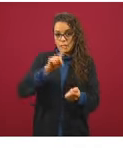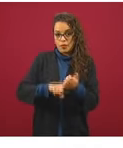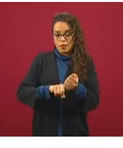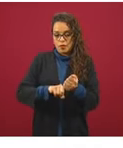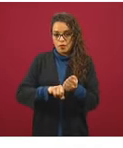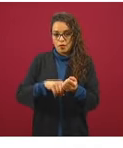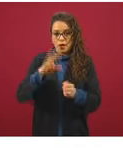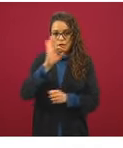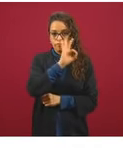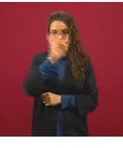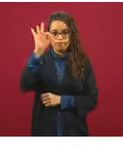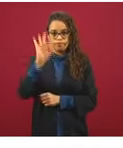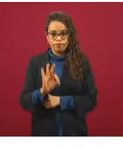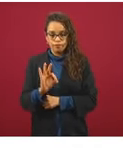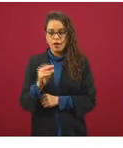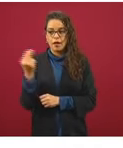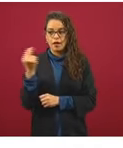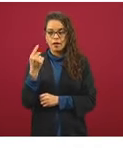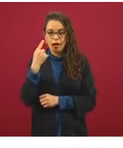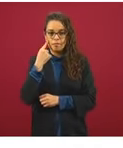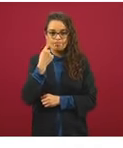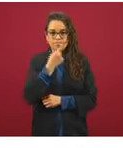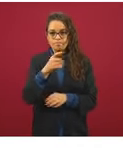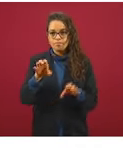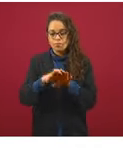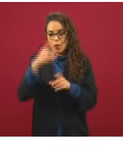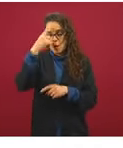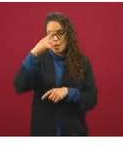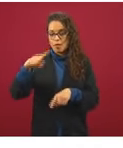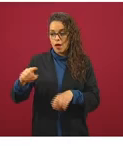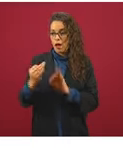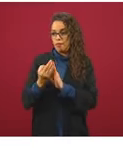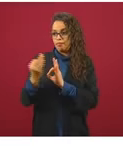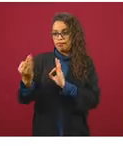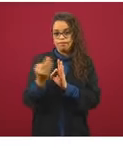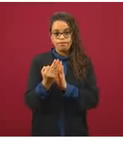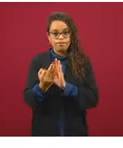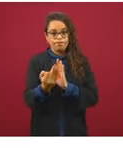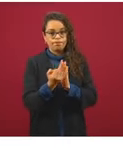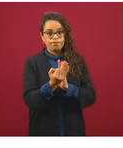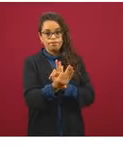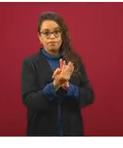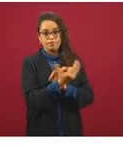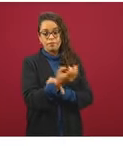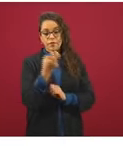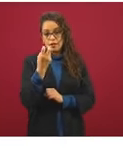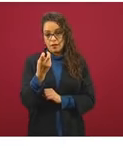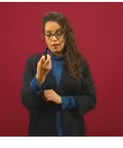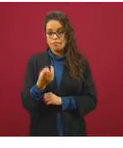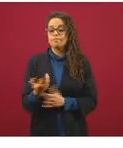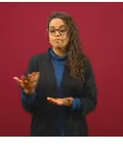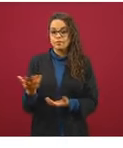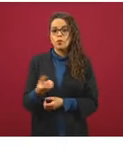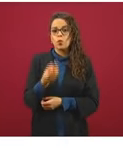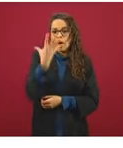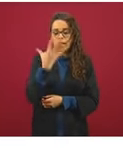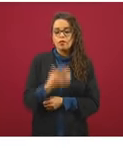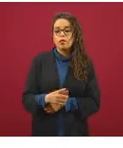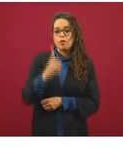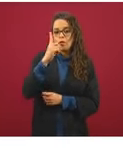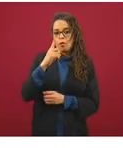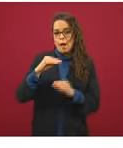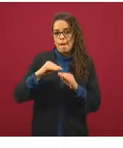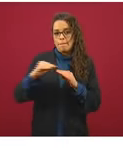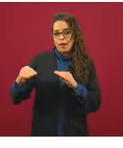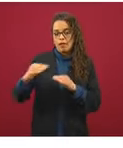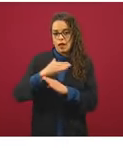está determinando para poder tener este distanciamiento social, esta distancia mínima de metro y medio que hemos hablado